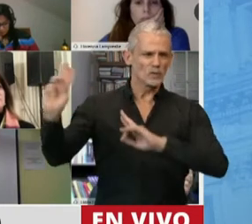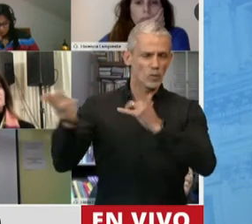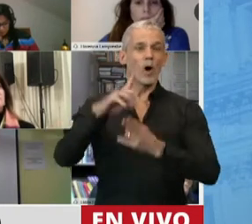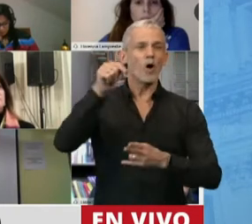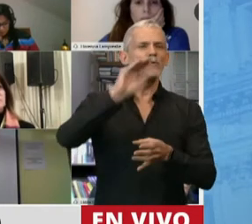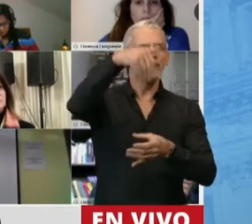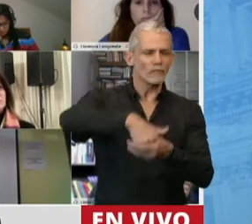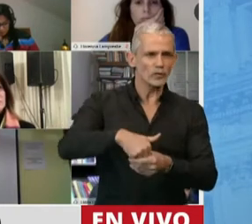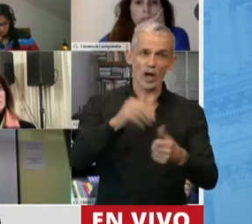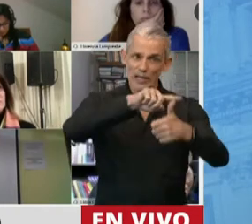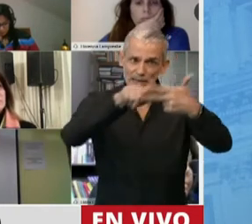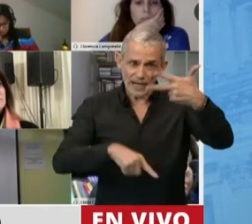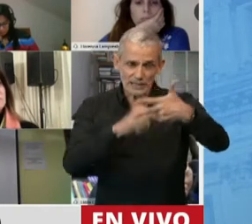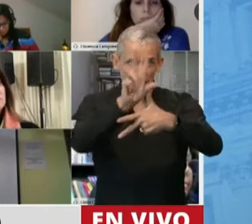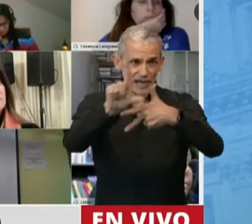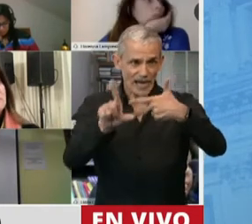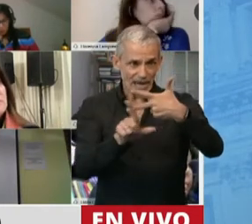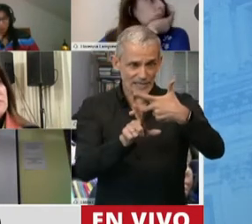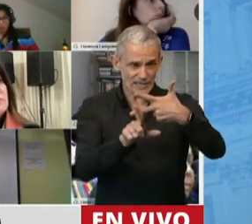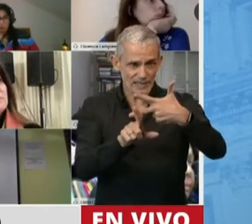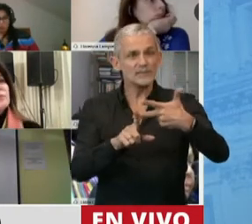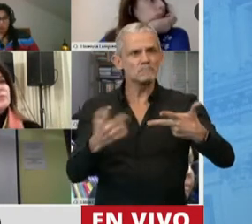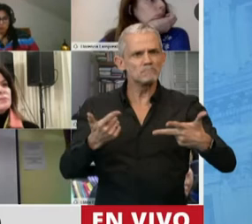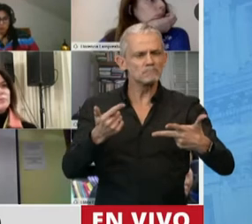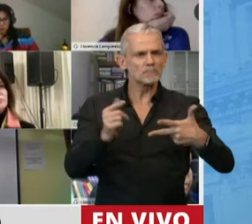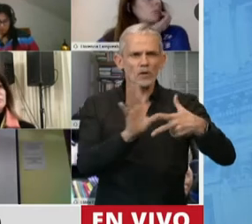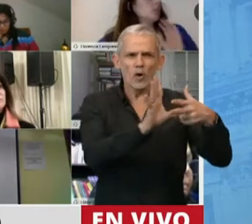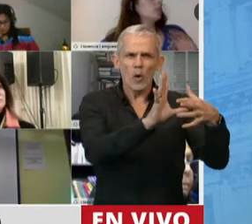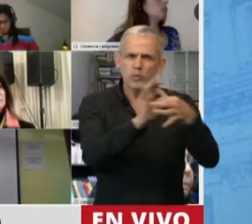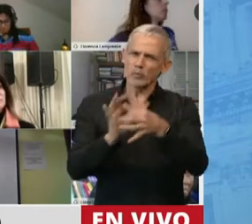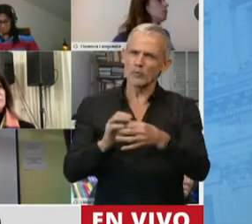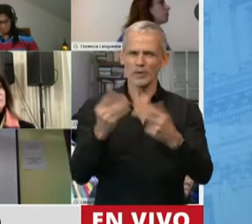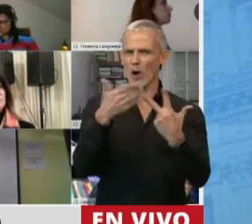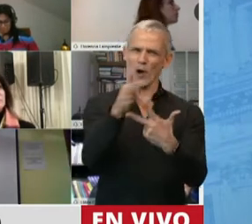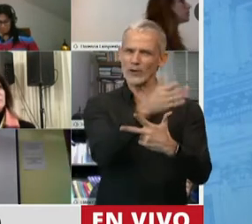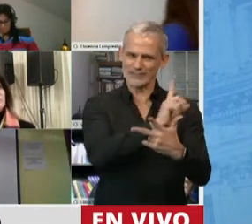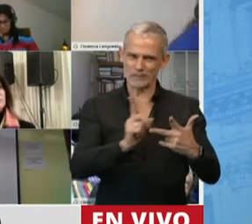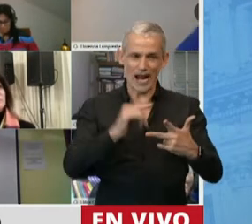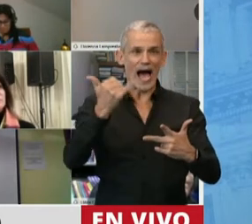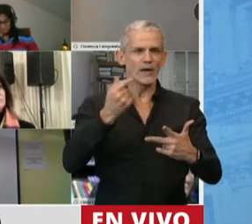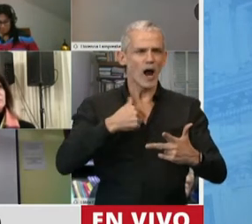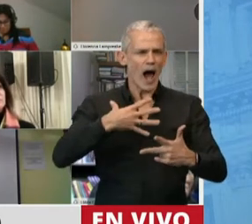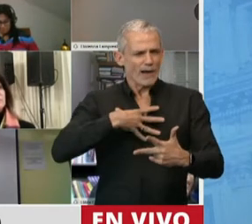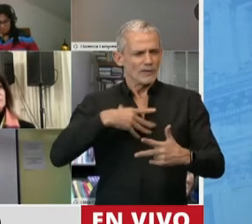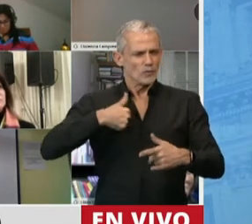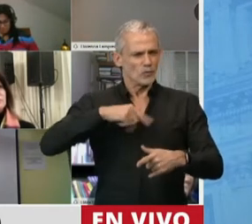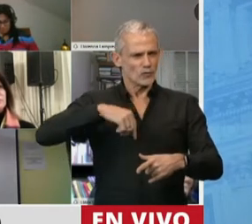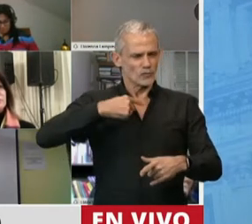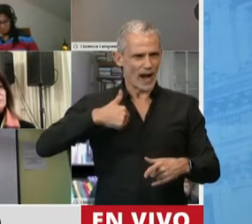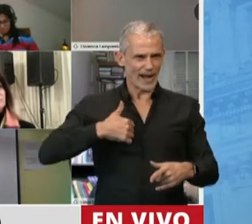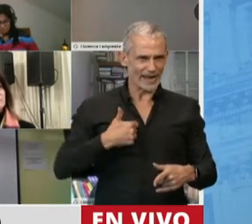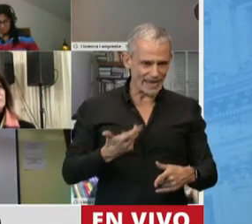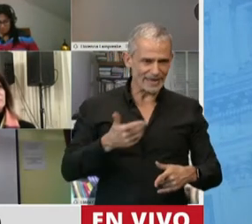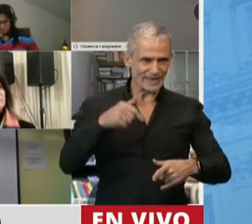hemos votado tres leyes que tienen una correlación, que tienen que ver con una actitud que estamos teniendo